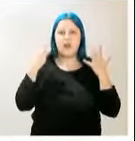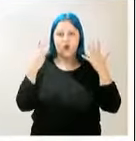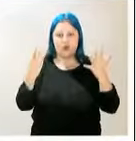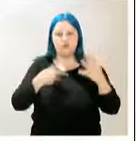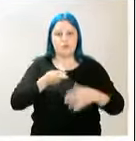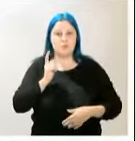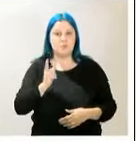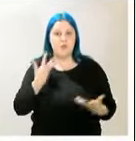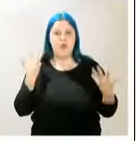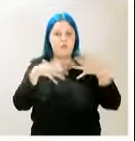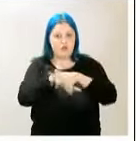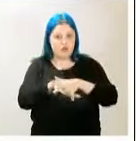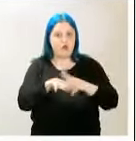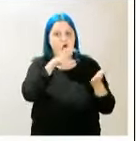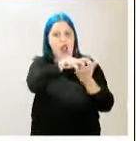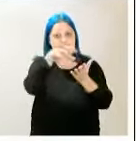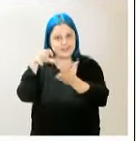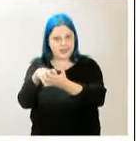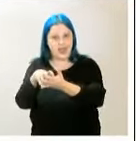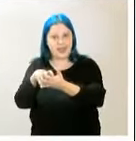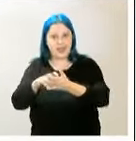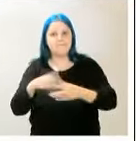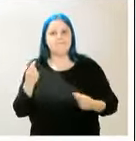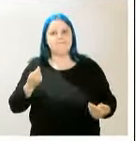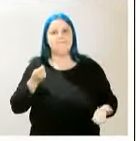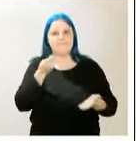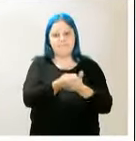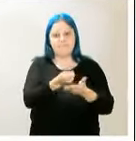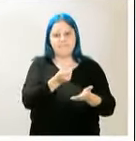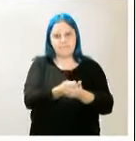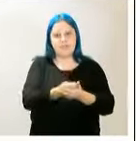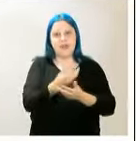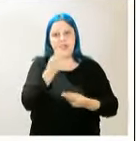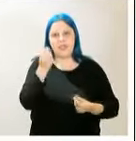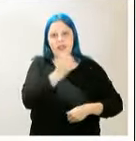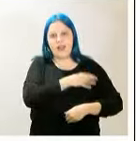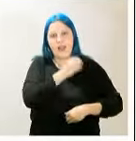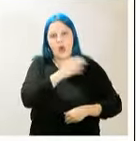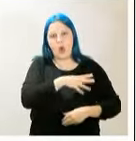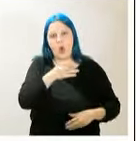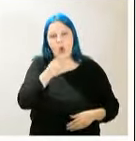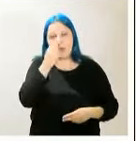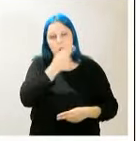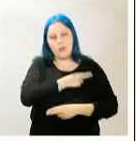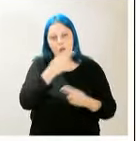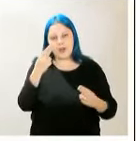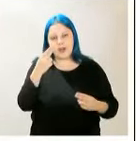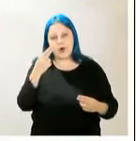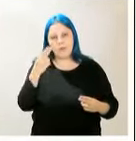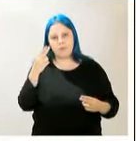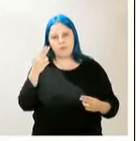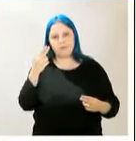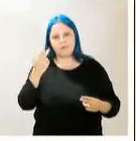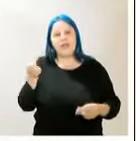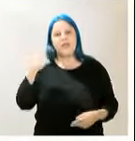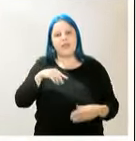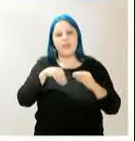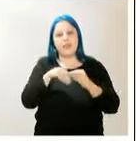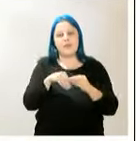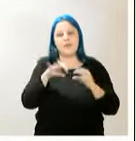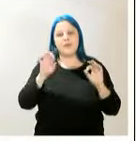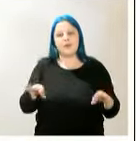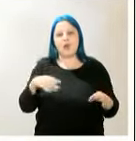supuesto fusión de entidades y la inyección de dinero público, se concreta